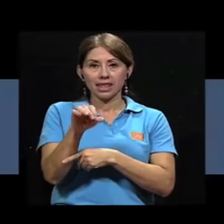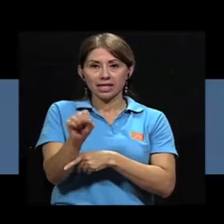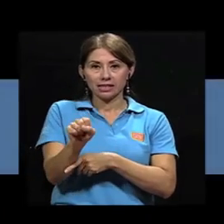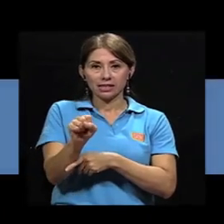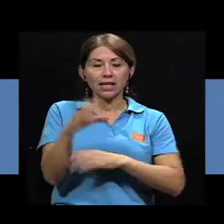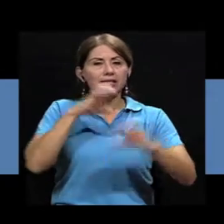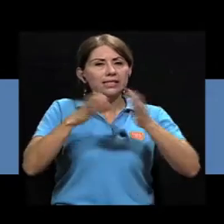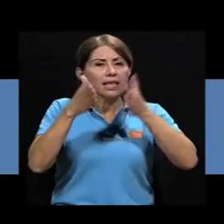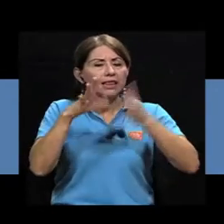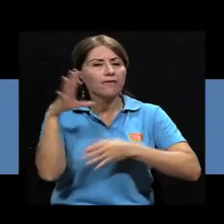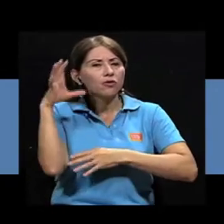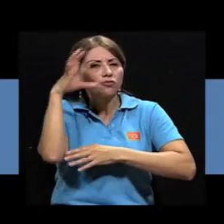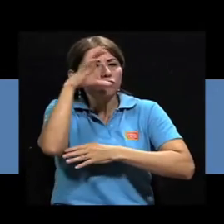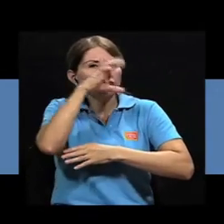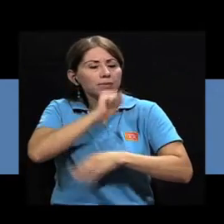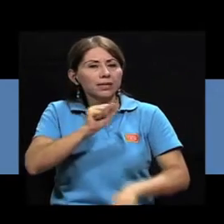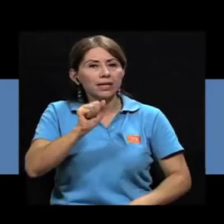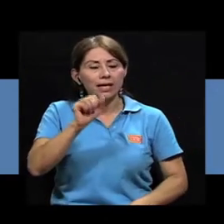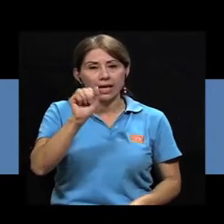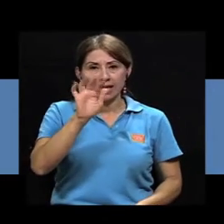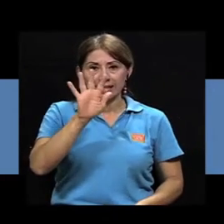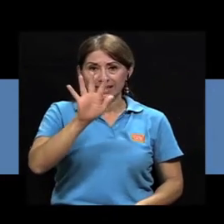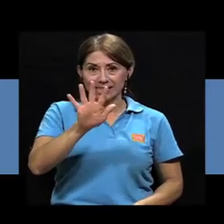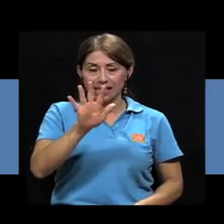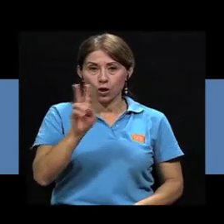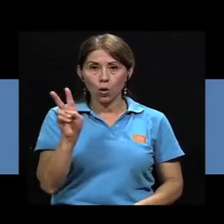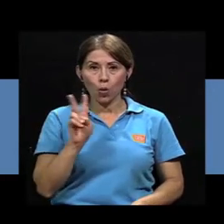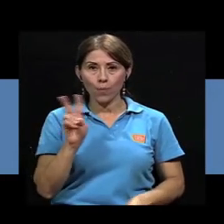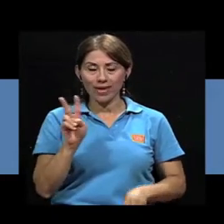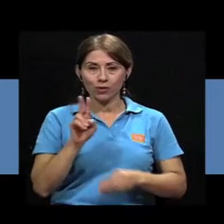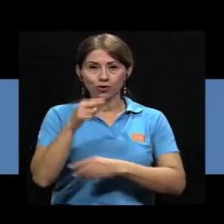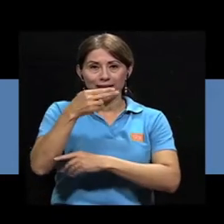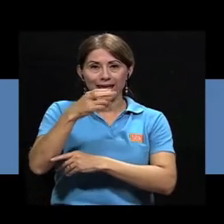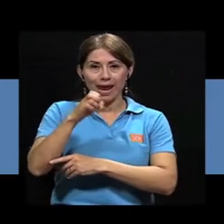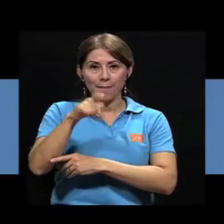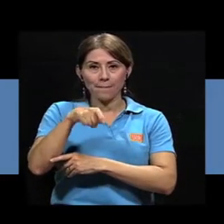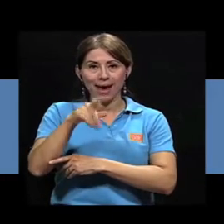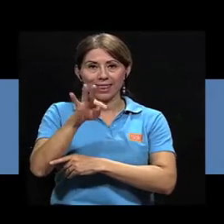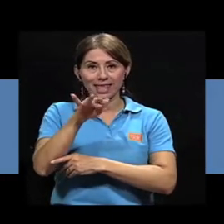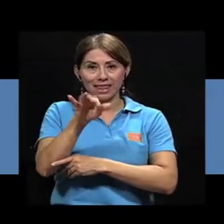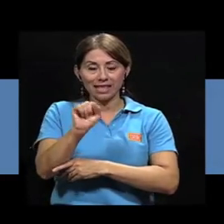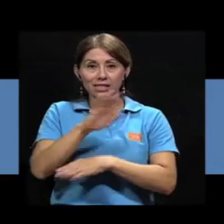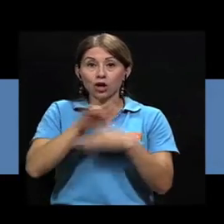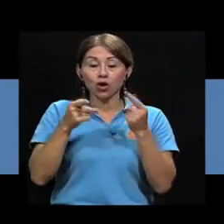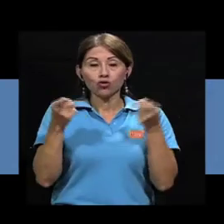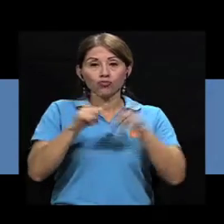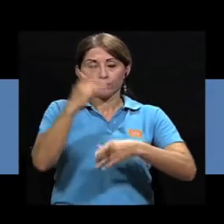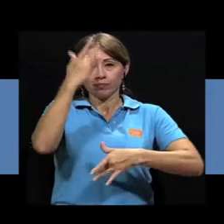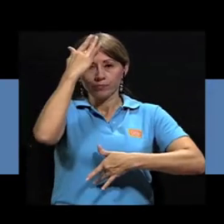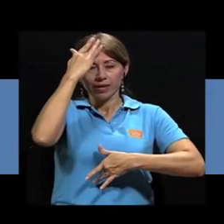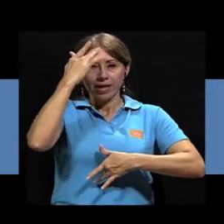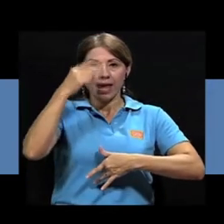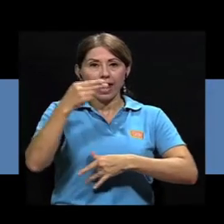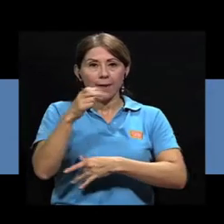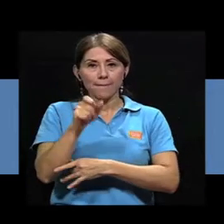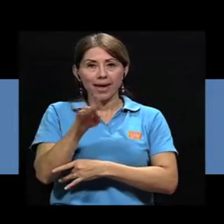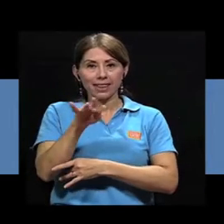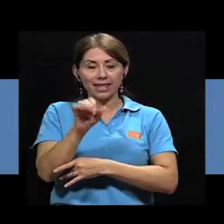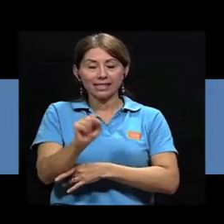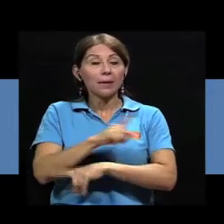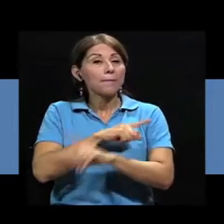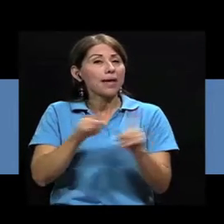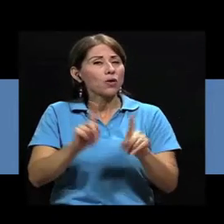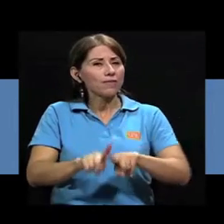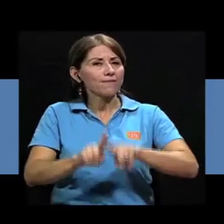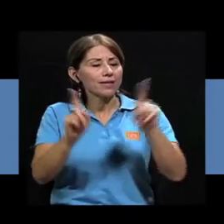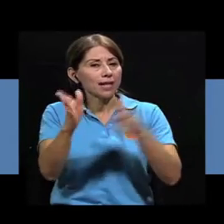Los científicos han encontrado cinco virus de la hepatitis. Todos producen enfermedades hepáticas, pero se distinguen por ciertos